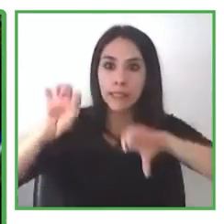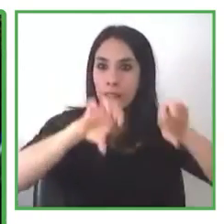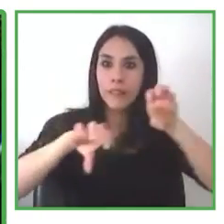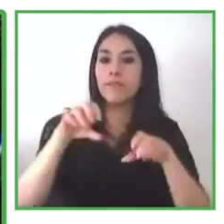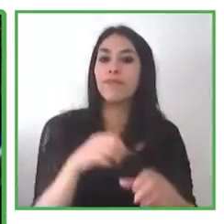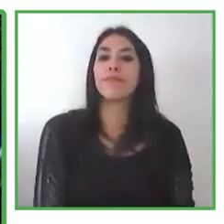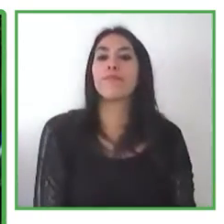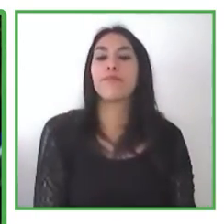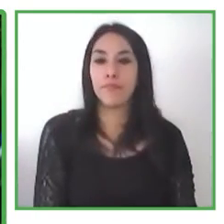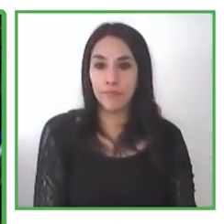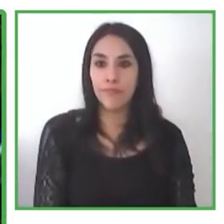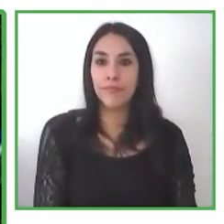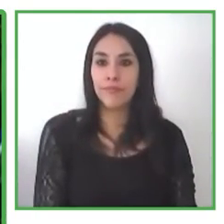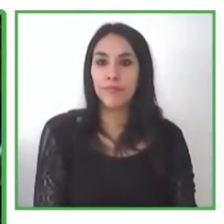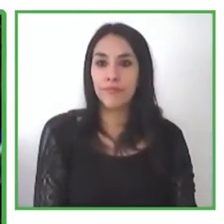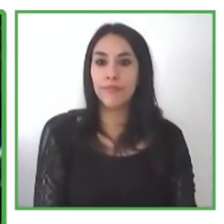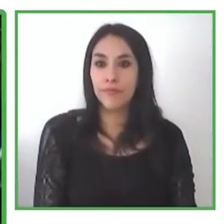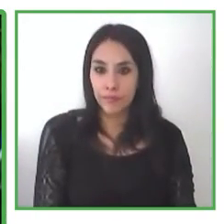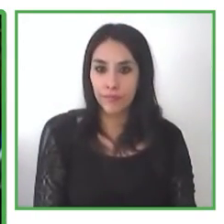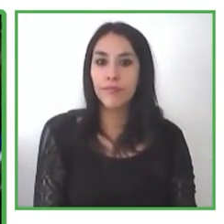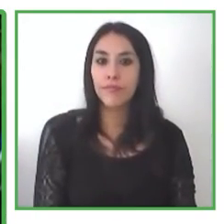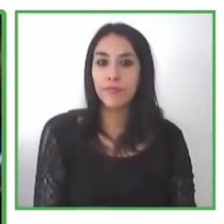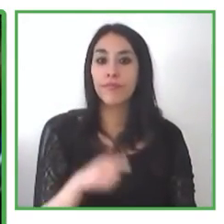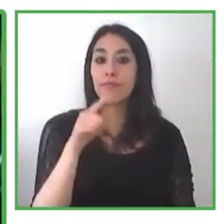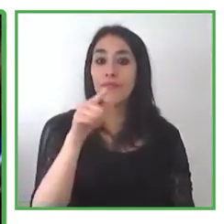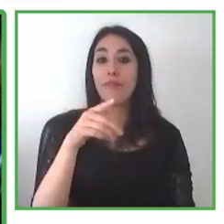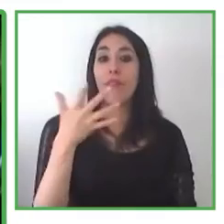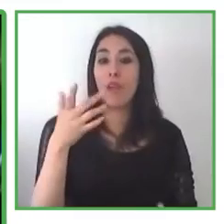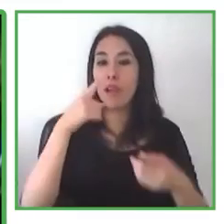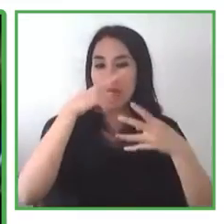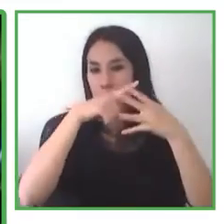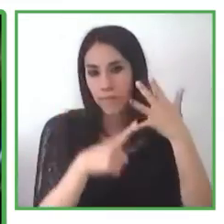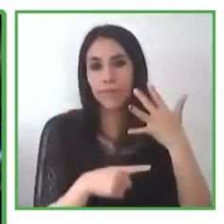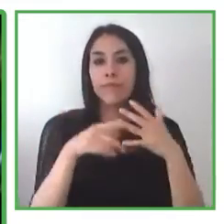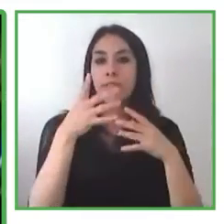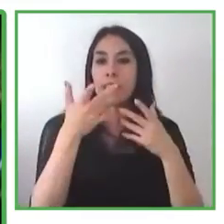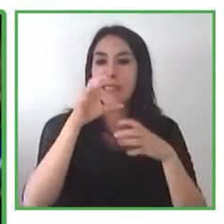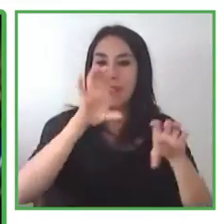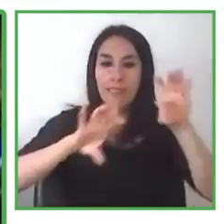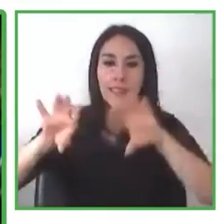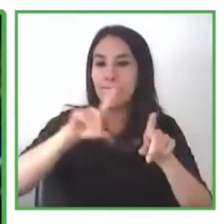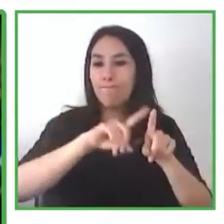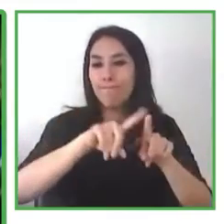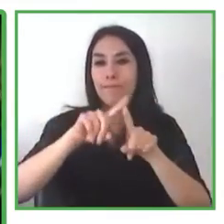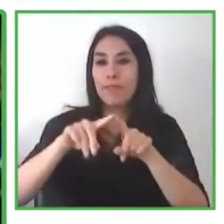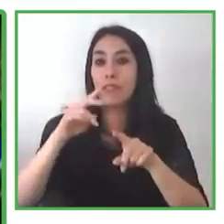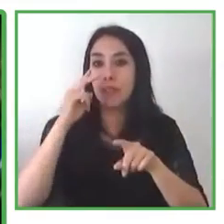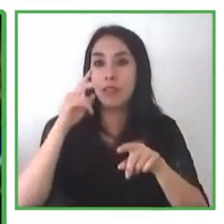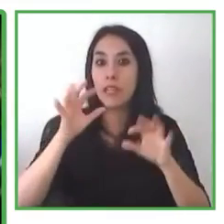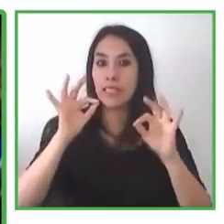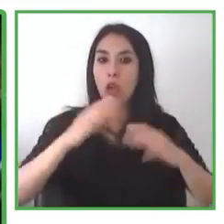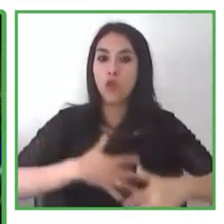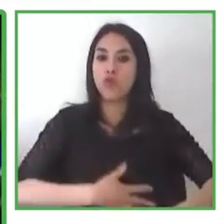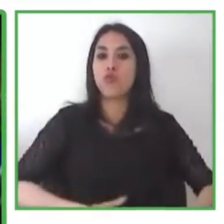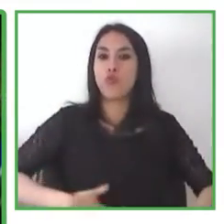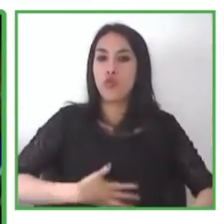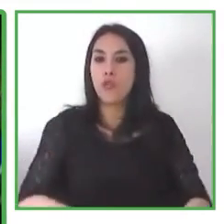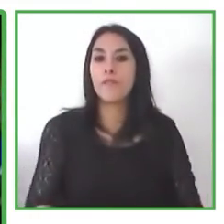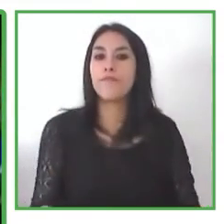microbiota interna. Esta cumple funciones esenciales en nuestro organismo, sobre todo en el sistema inmune.